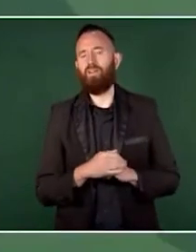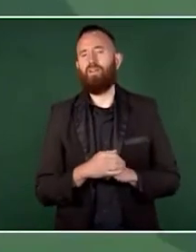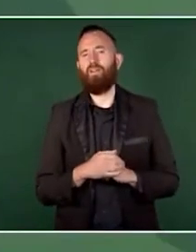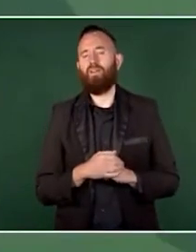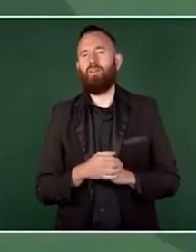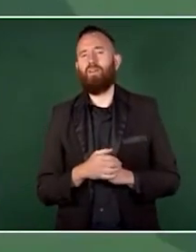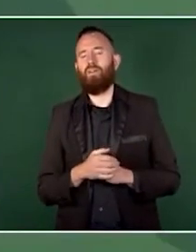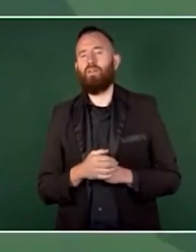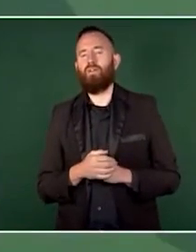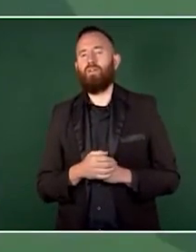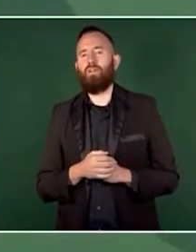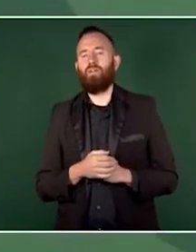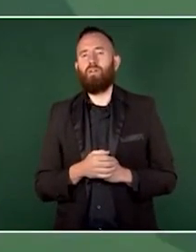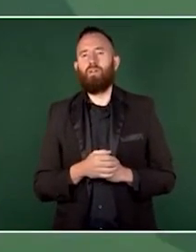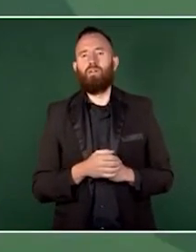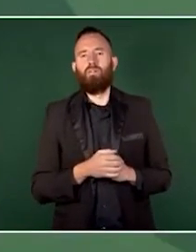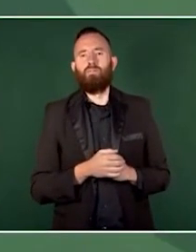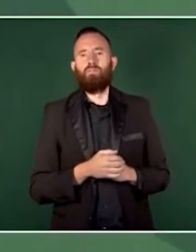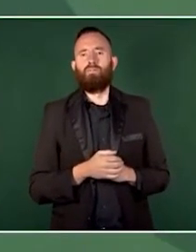si no hay elementos